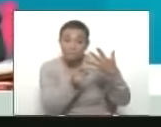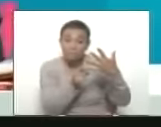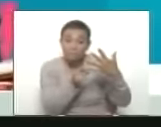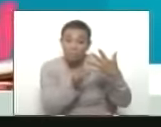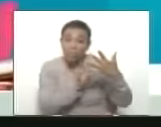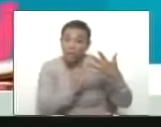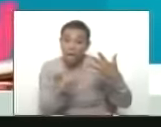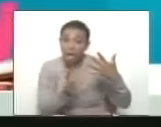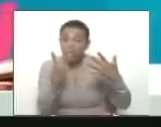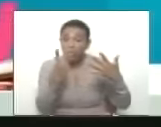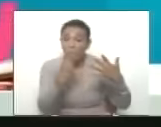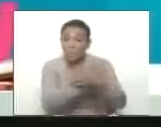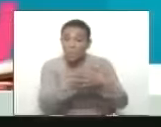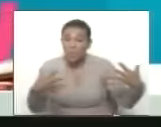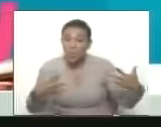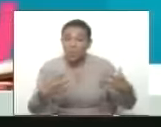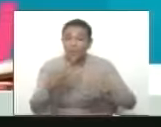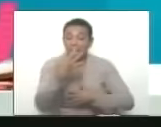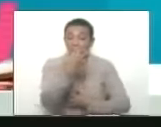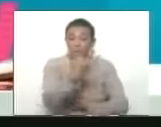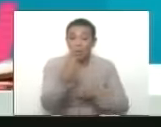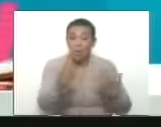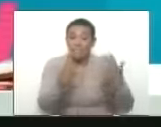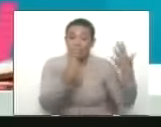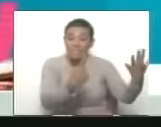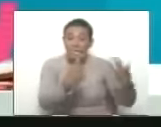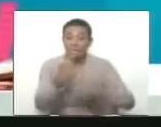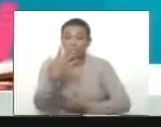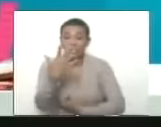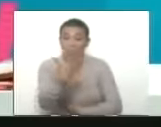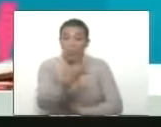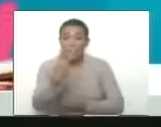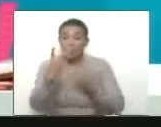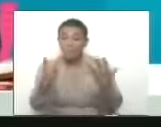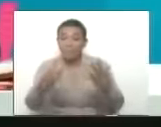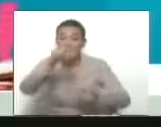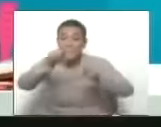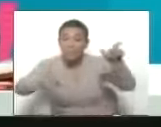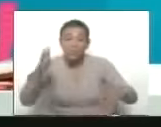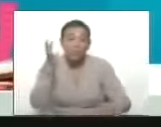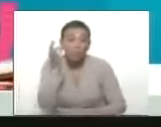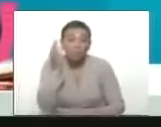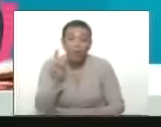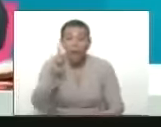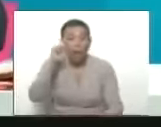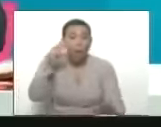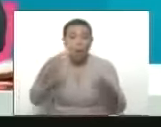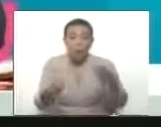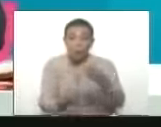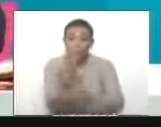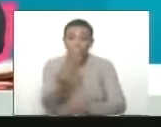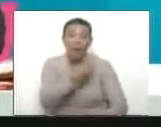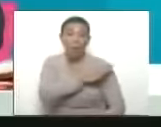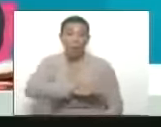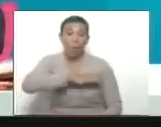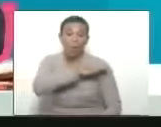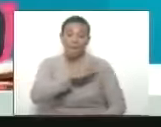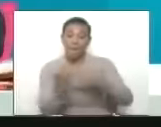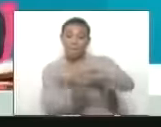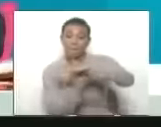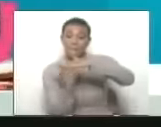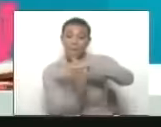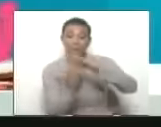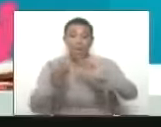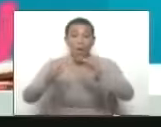ya tenemos 2 millones 239 mil 657 mujeres vamos hacia la conformación de los comités de base de